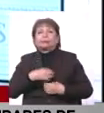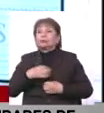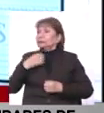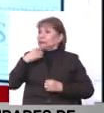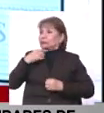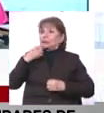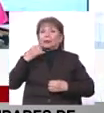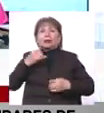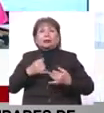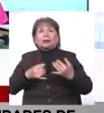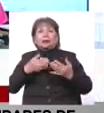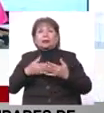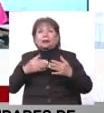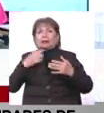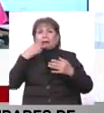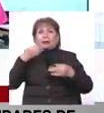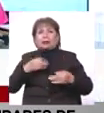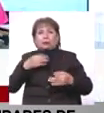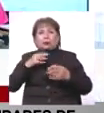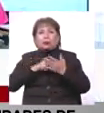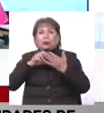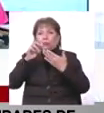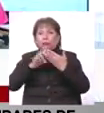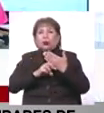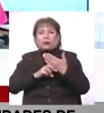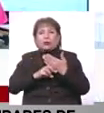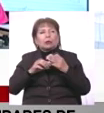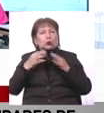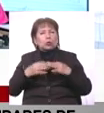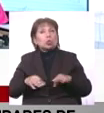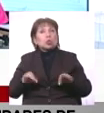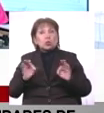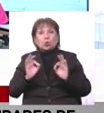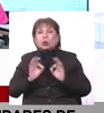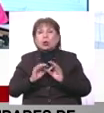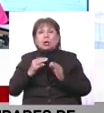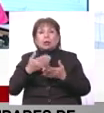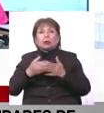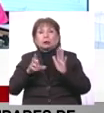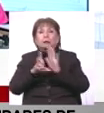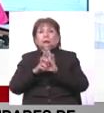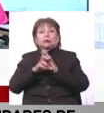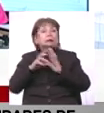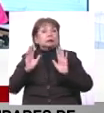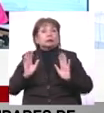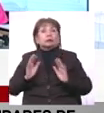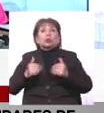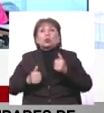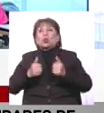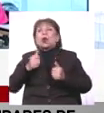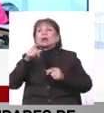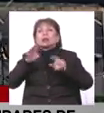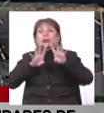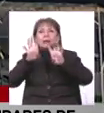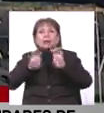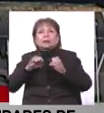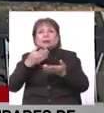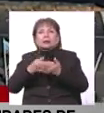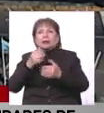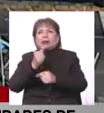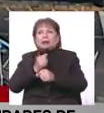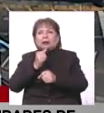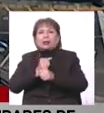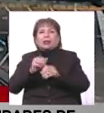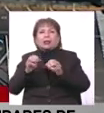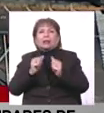Congresista, para terminar, si bien es cierto que un proyecto bastante importante, ya que es ley, obviamente, ¿cuál sería su balance respecto al trabajo